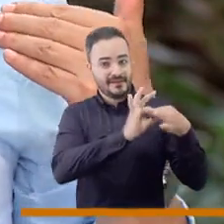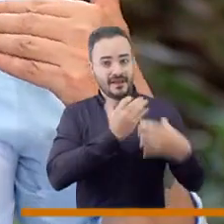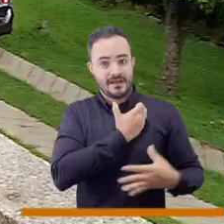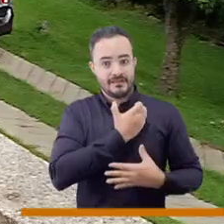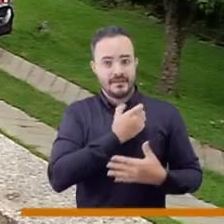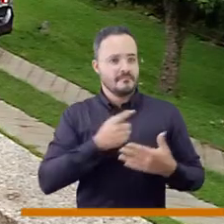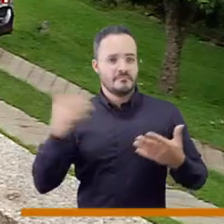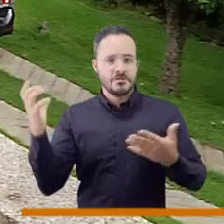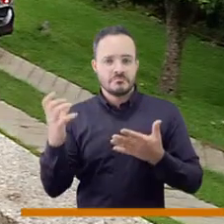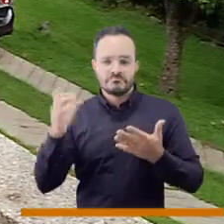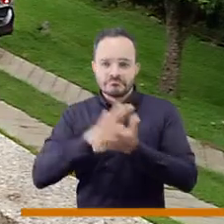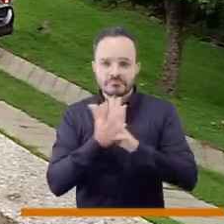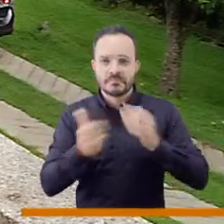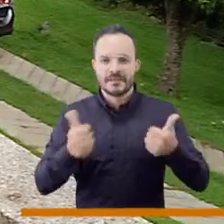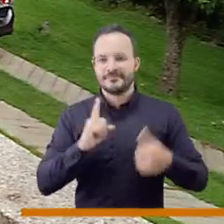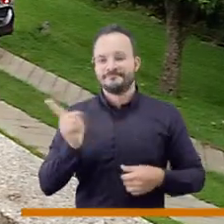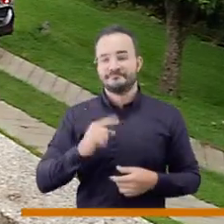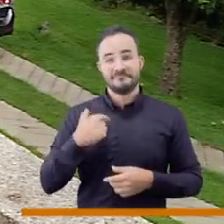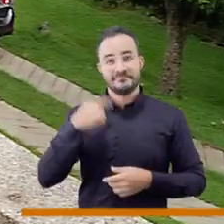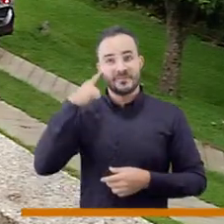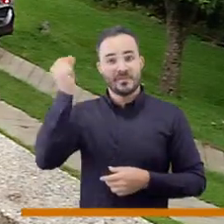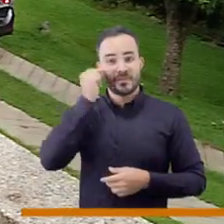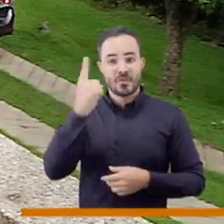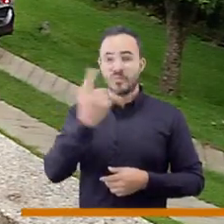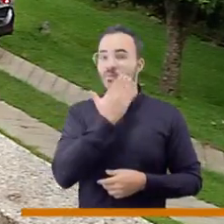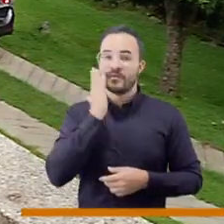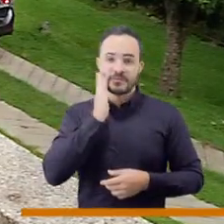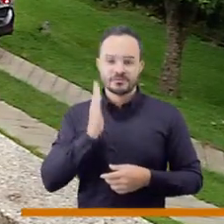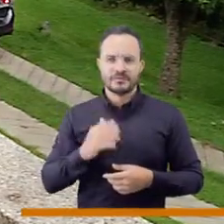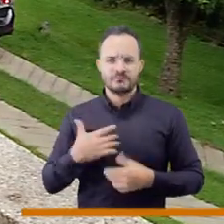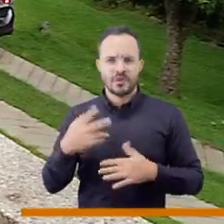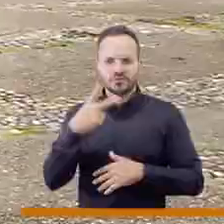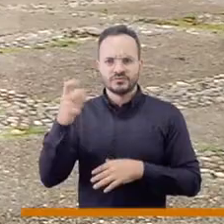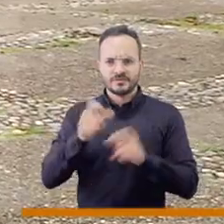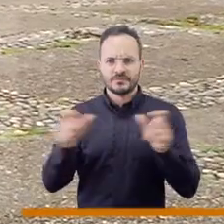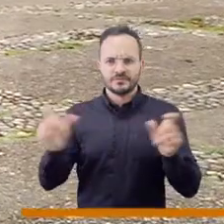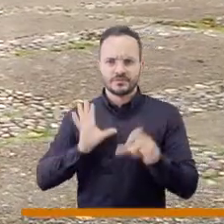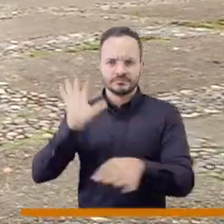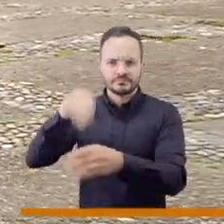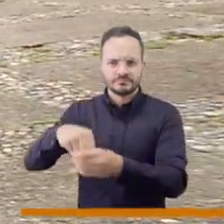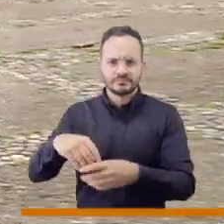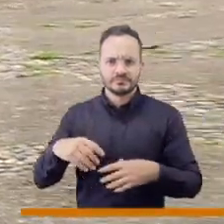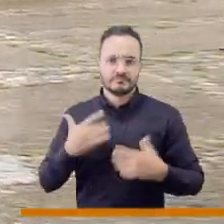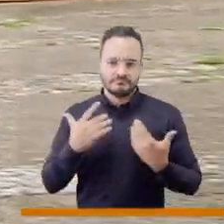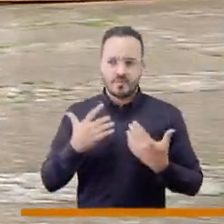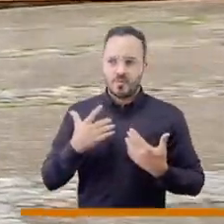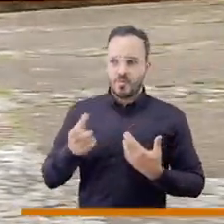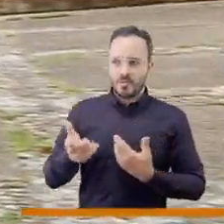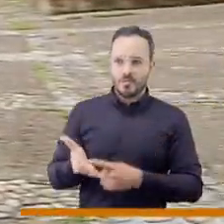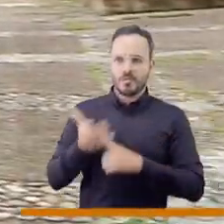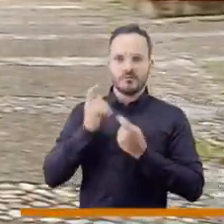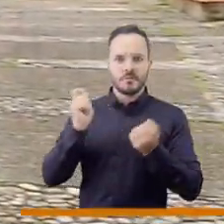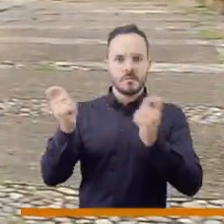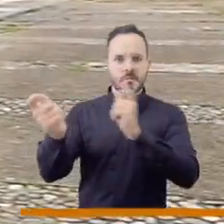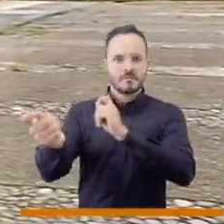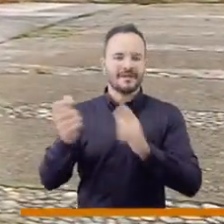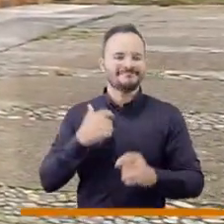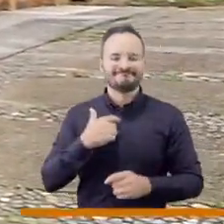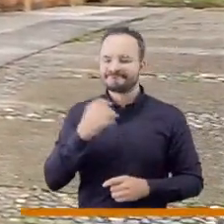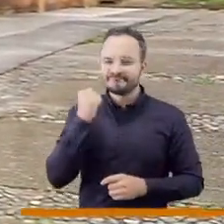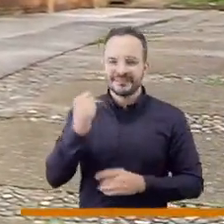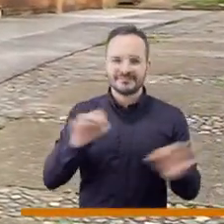cuando yo salí, la pudo terminar ni esta y tenemos todavía una granja embarbosa para 200 personas y